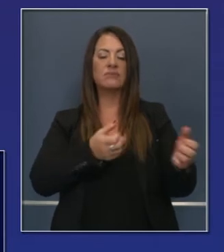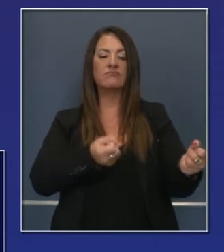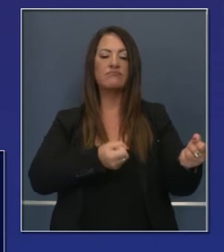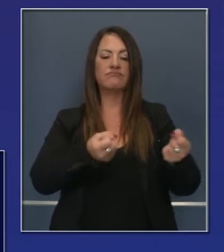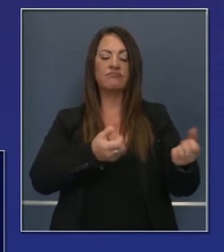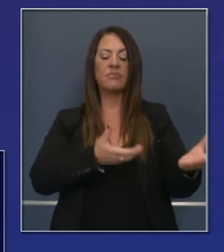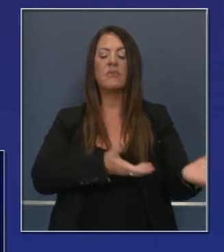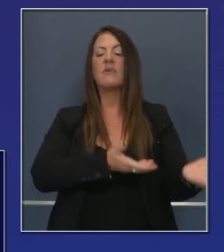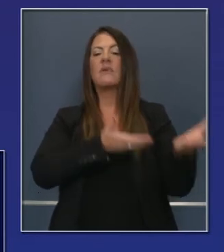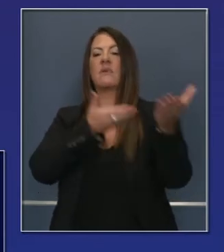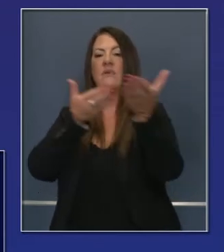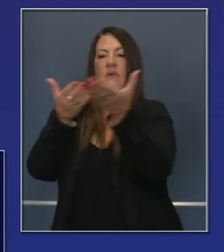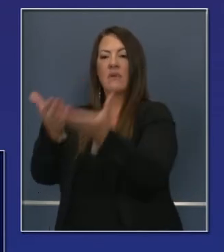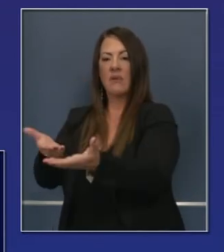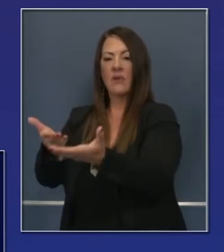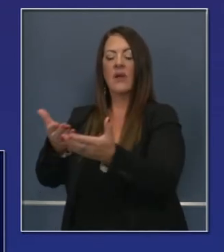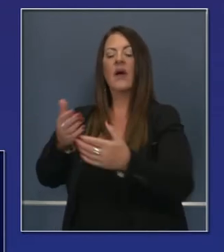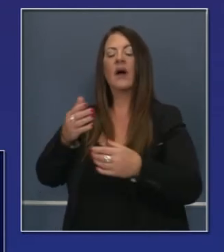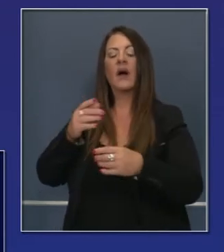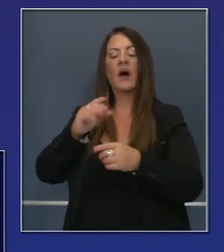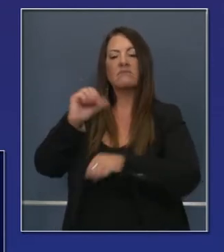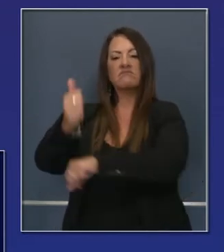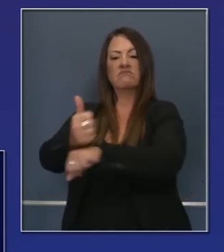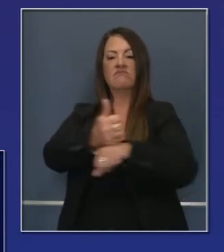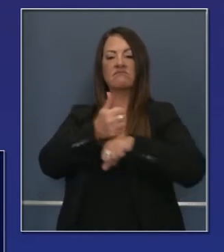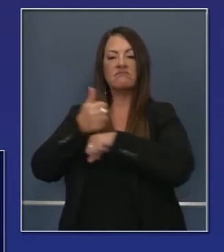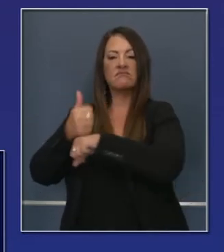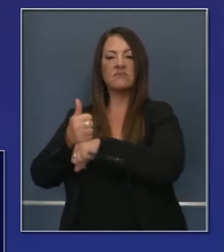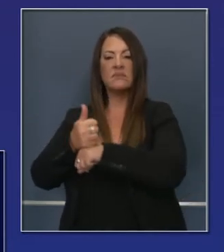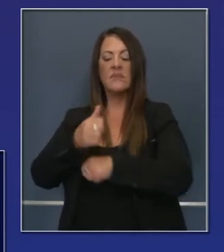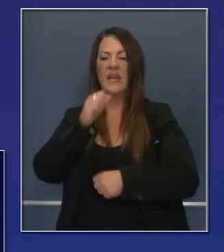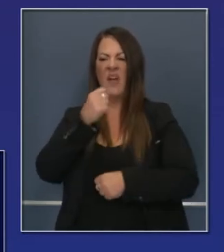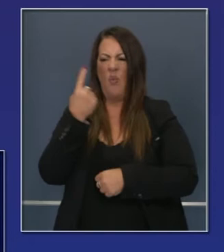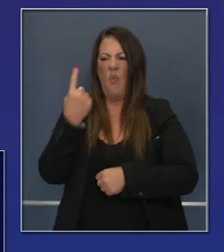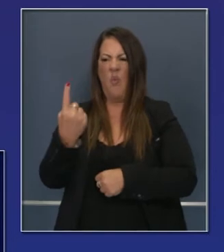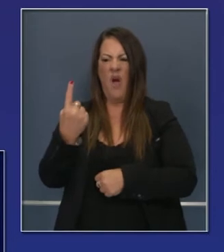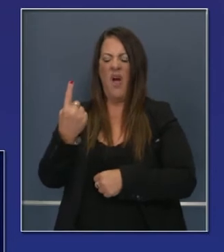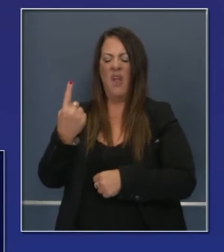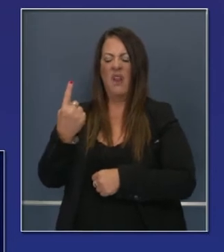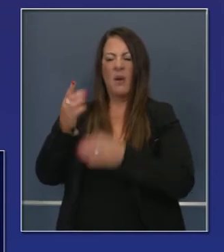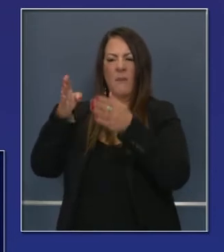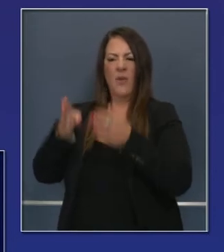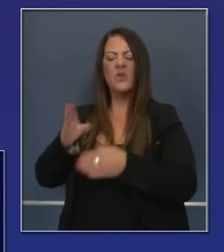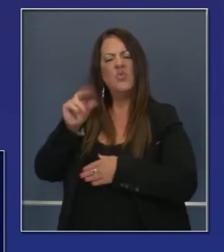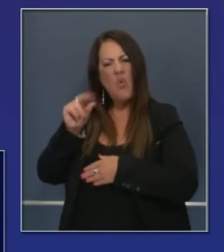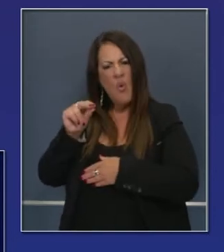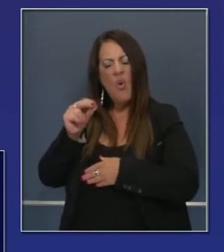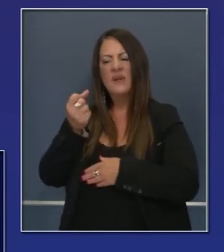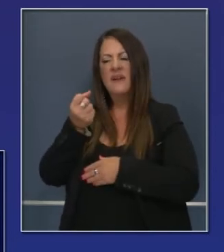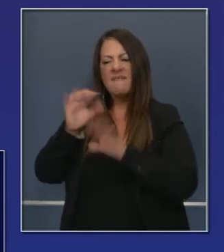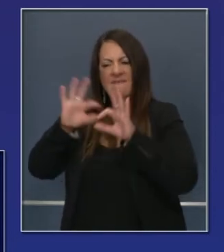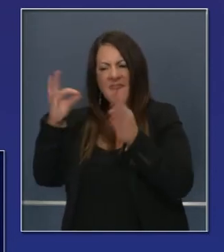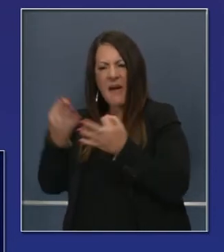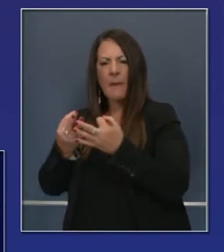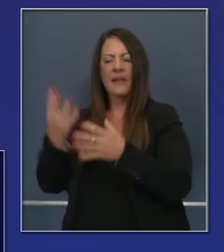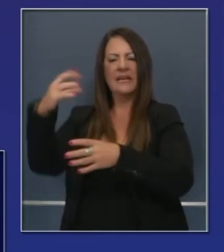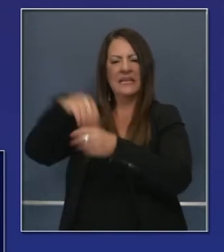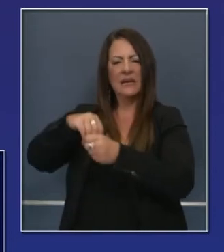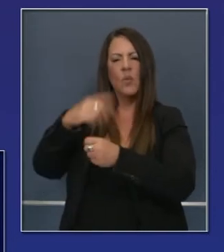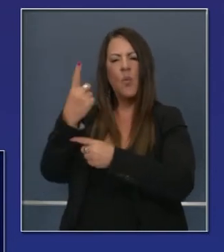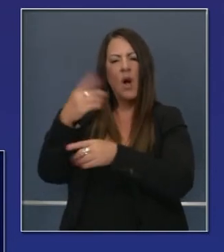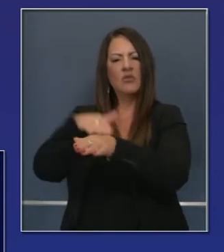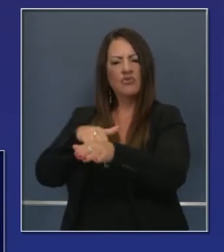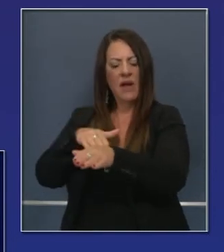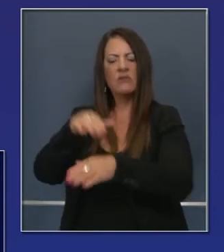entregadas y no son solamente para una persona. Muchas familias viven en estas casas rodantes, muchas